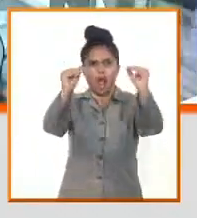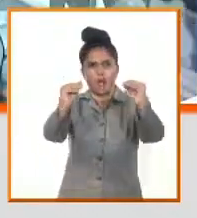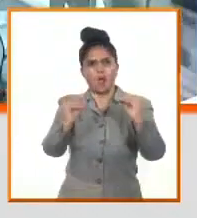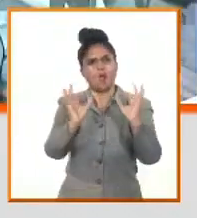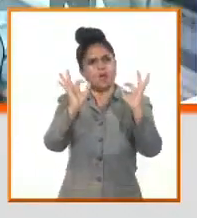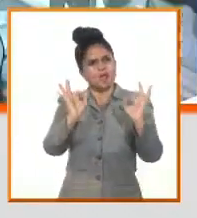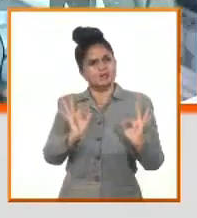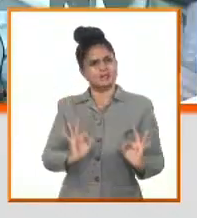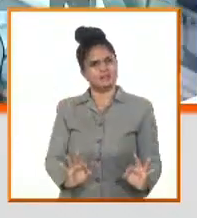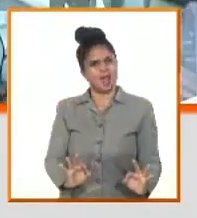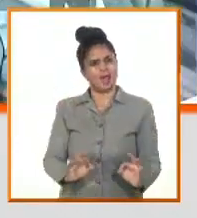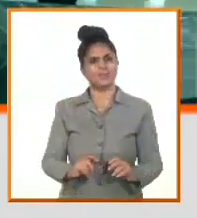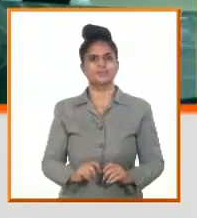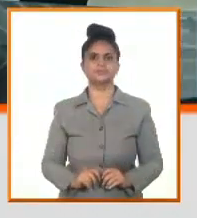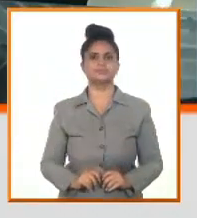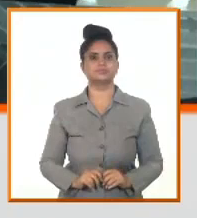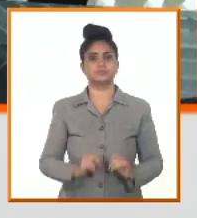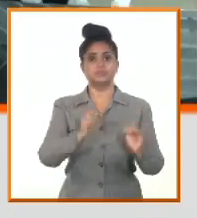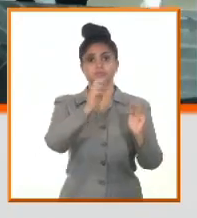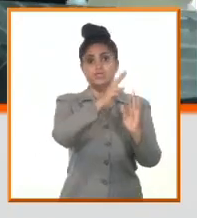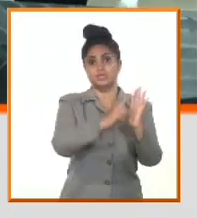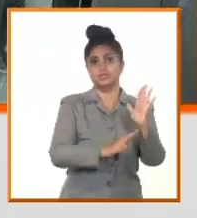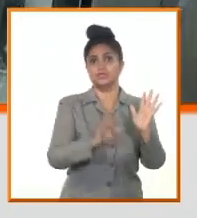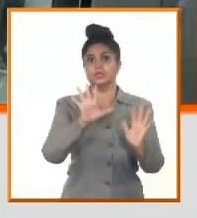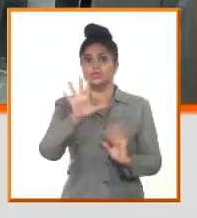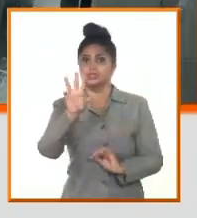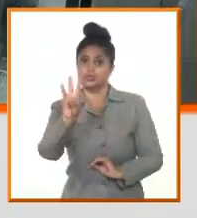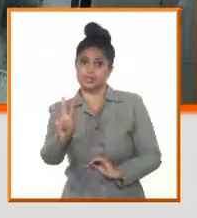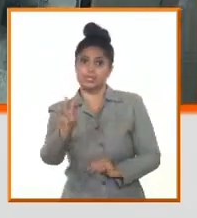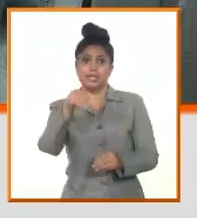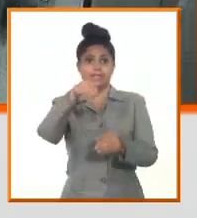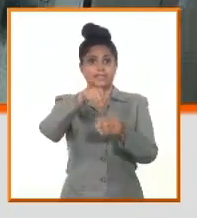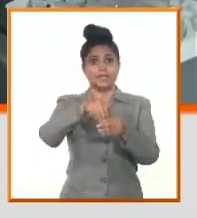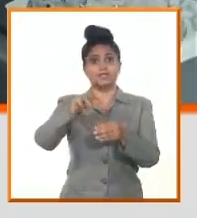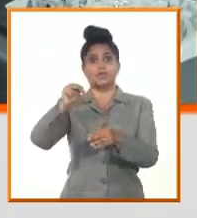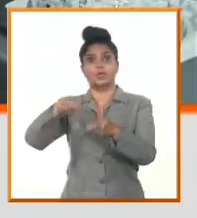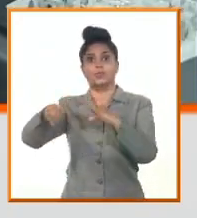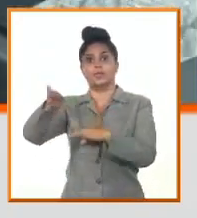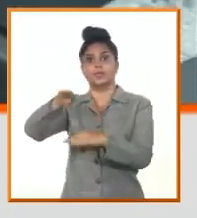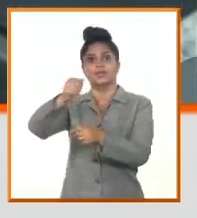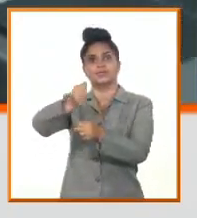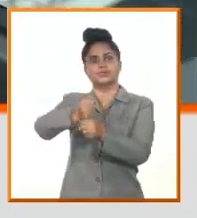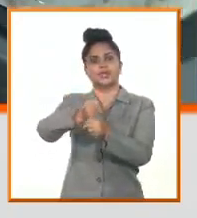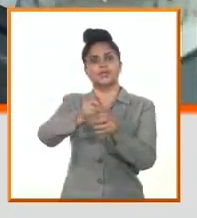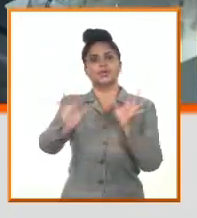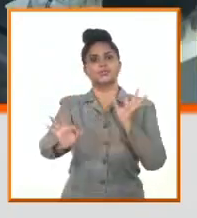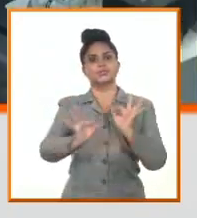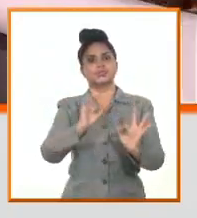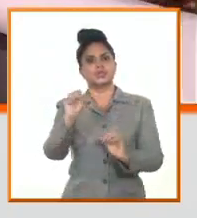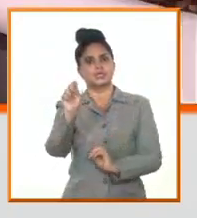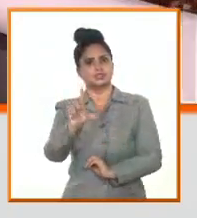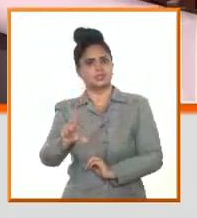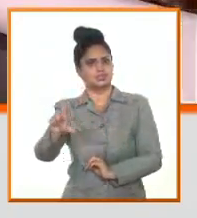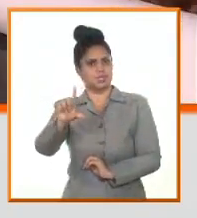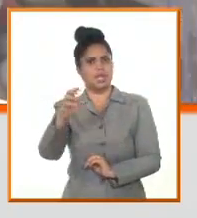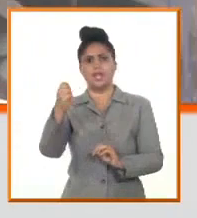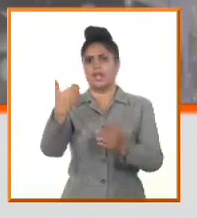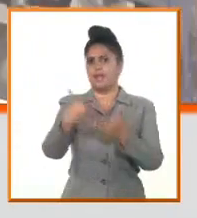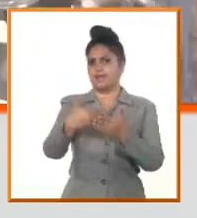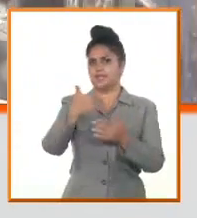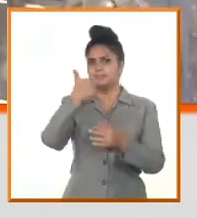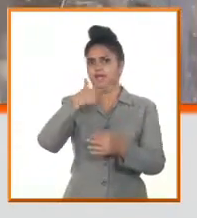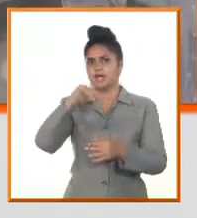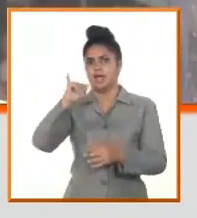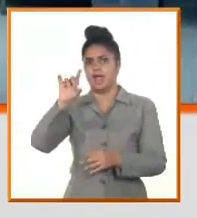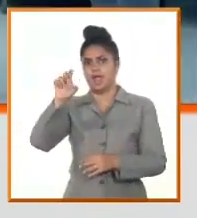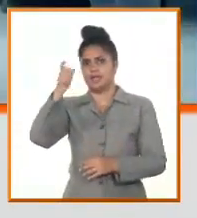una de las más revolucionarias fue la resolución 53 del Ministerio de Trabajo y Seguridad Social, que de hecho AICA, de conjunto con el grupo BioCubafarma, fuimos de los primeros en